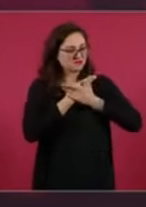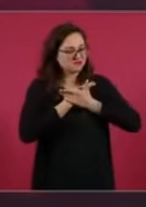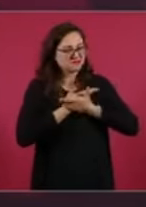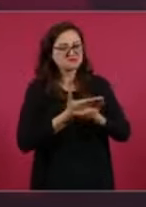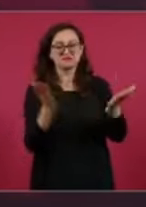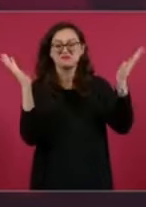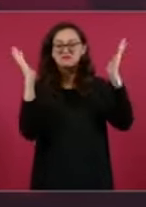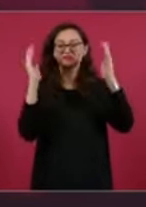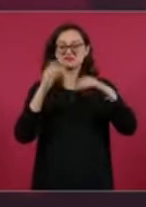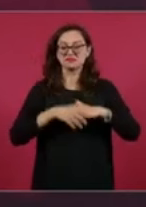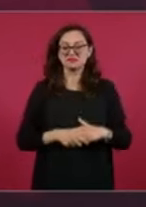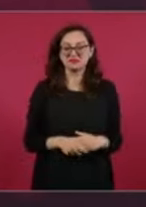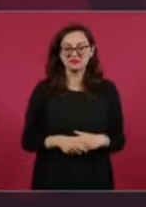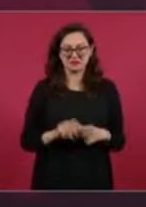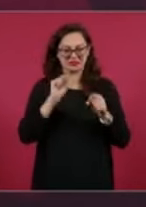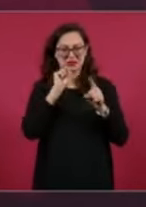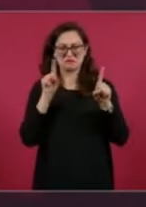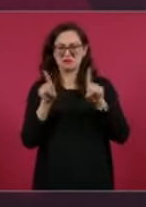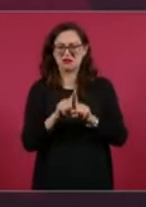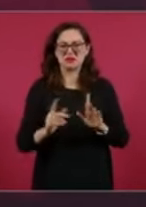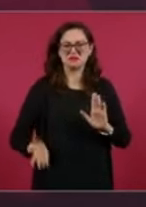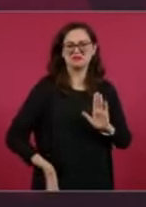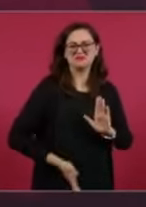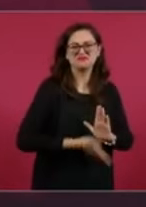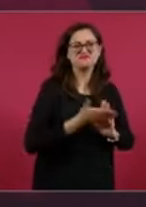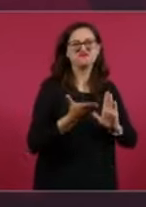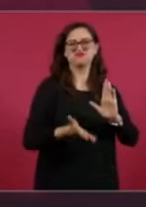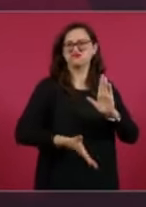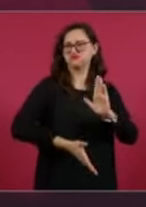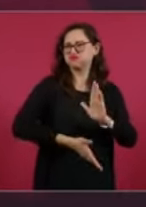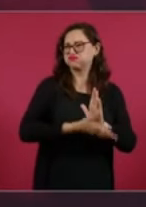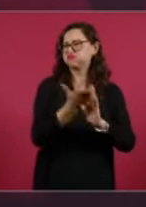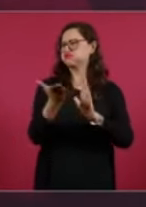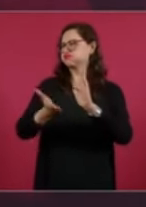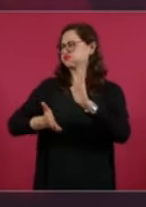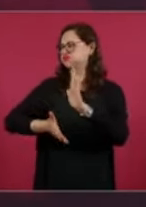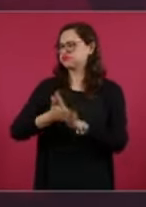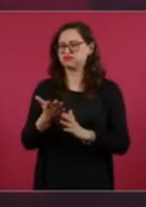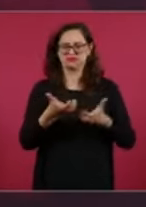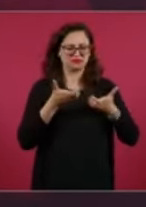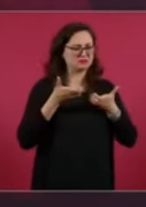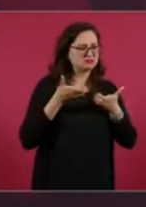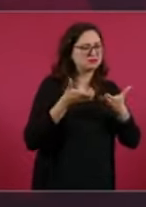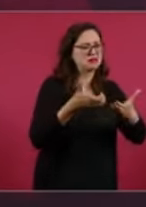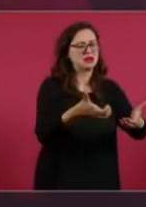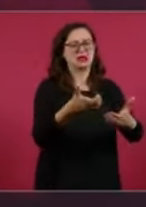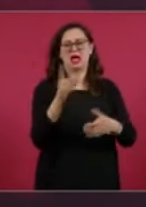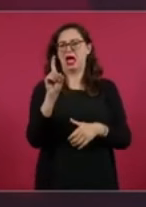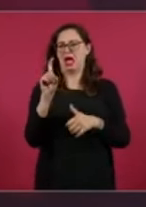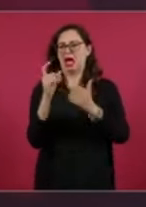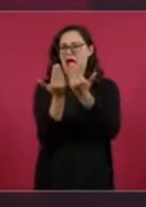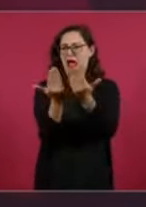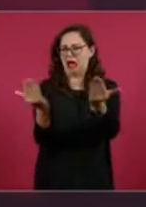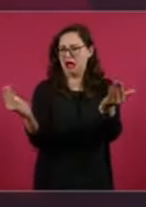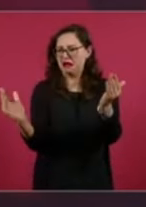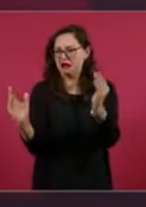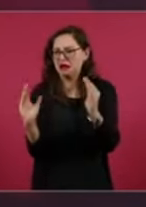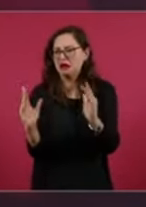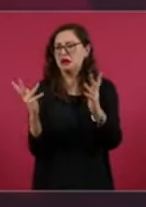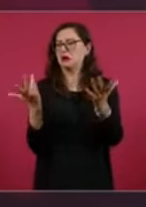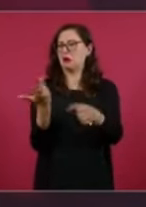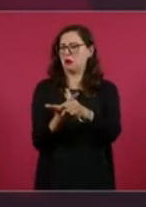muchísima infraestructura, carreteras, presas, hospitales,